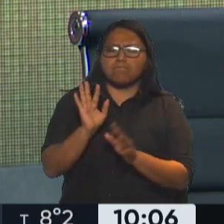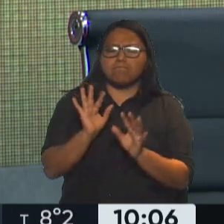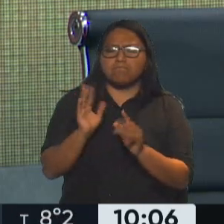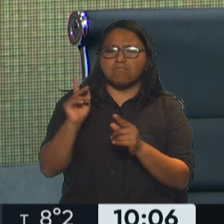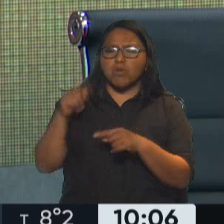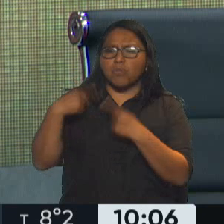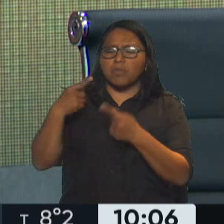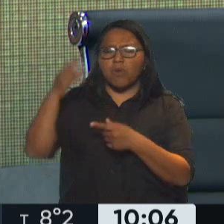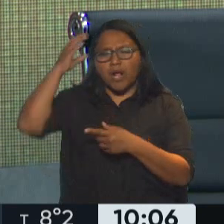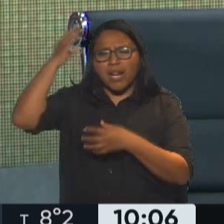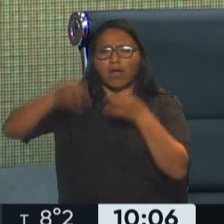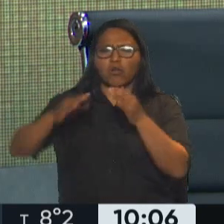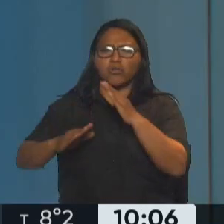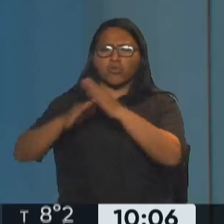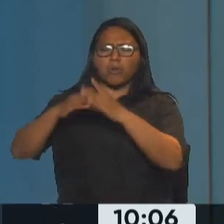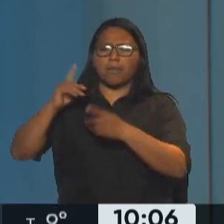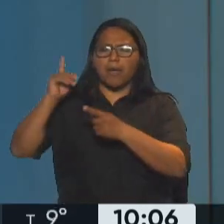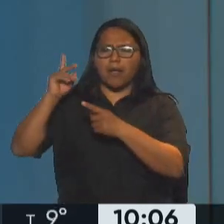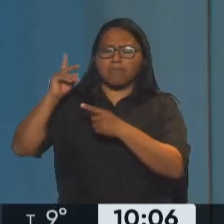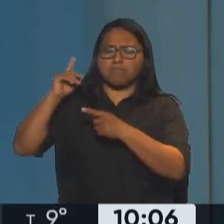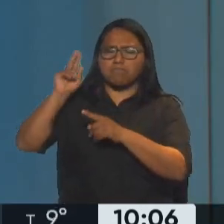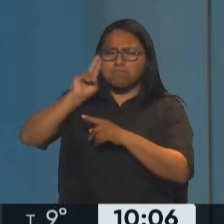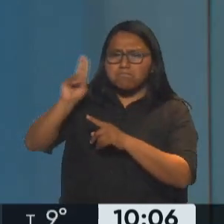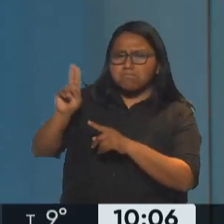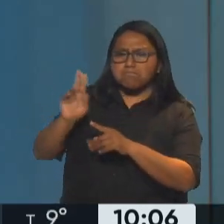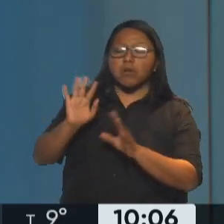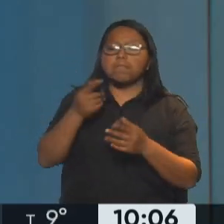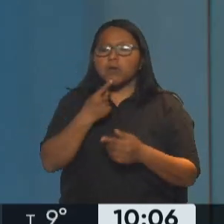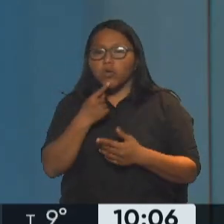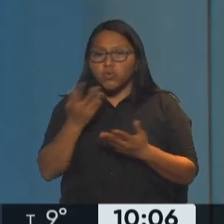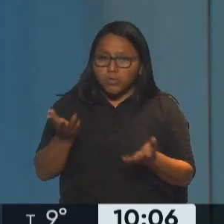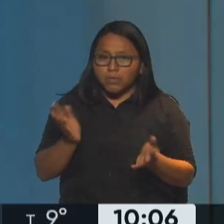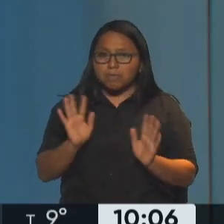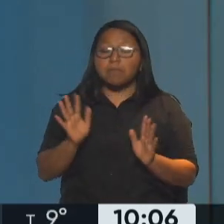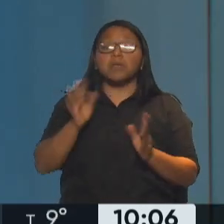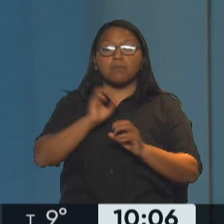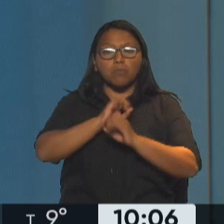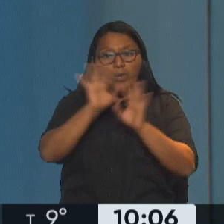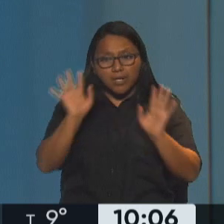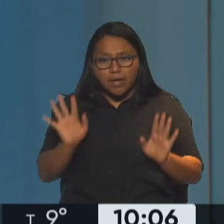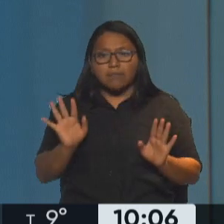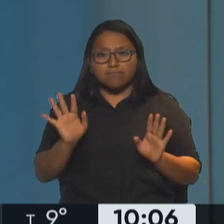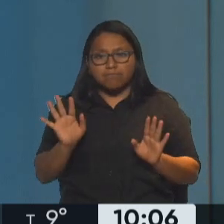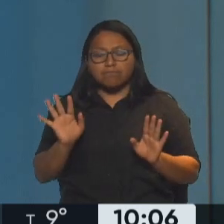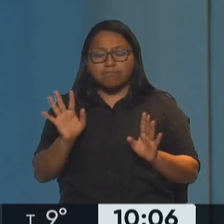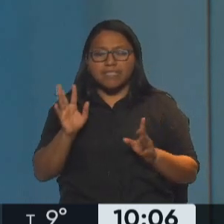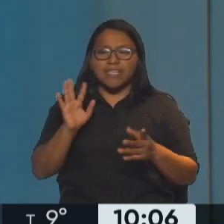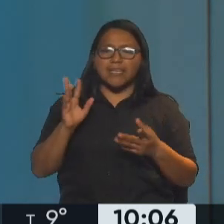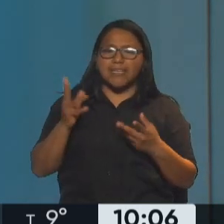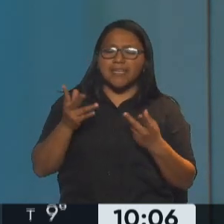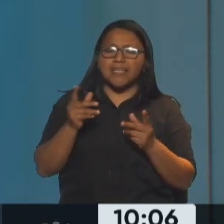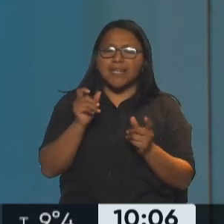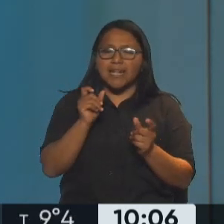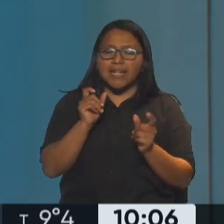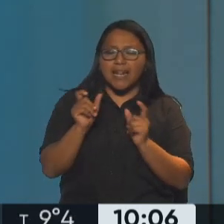que baja la Corte Suprema de Justicia? No, no lo sé, no podría afirmarlo en esos términos. Sí queda claro que hay una economía de